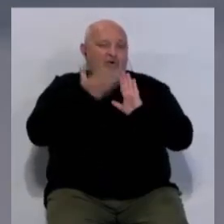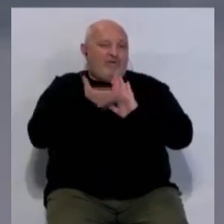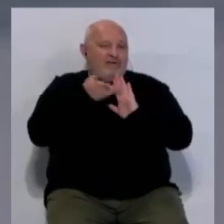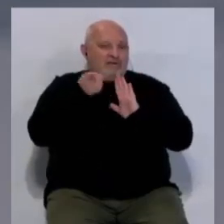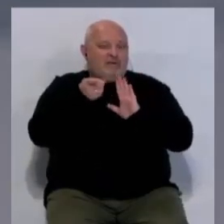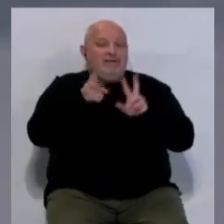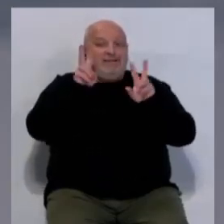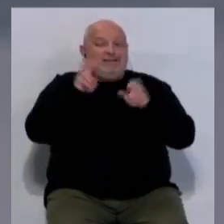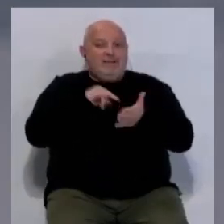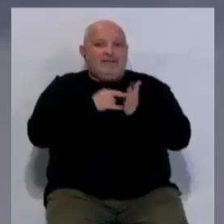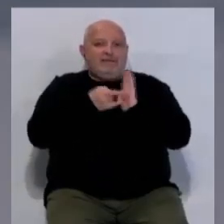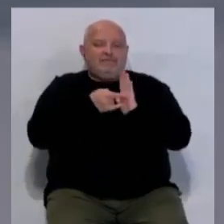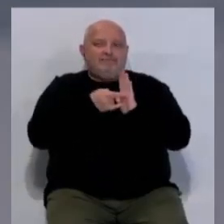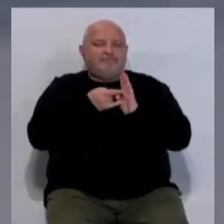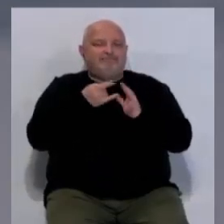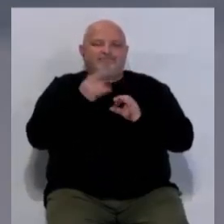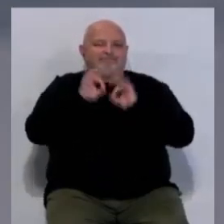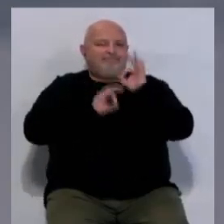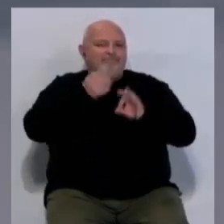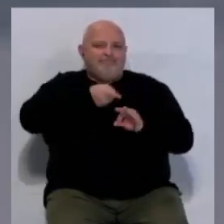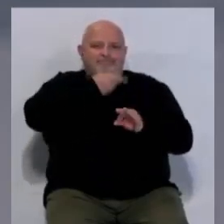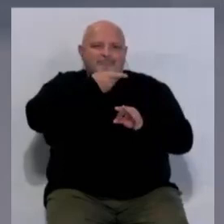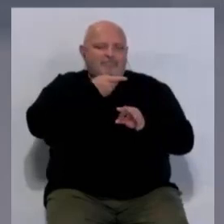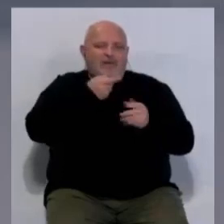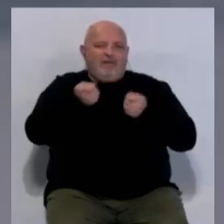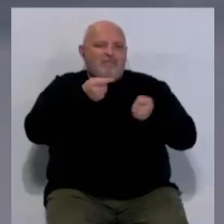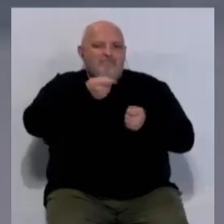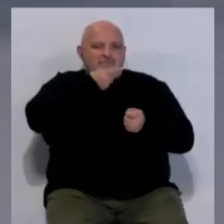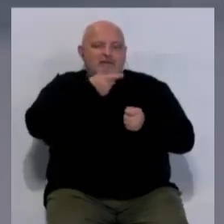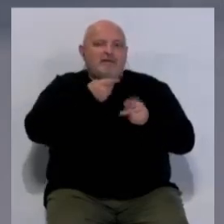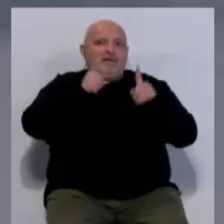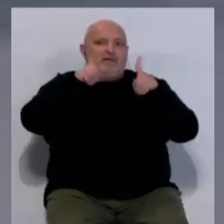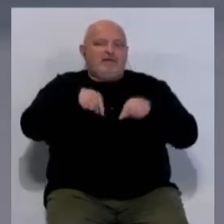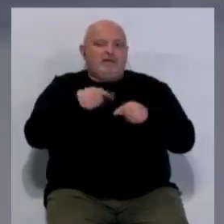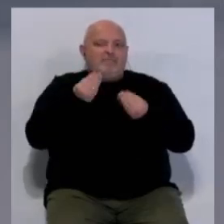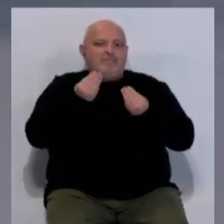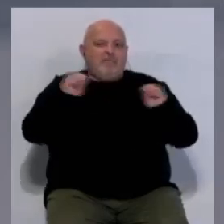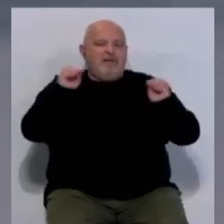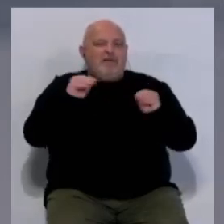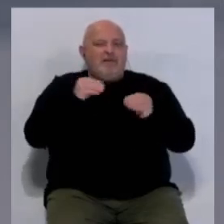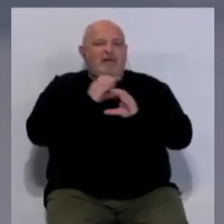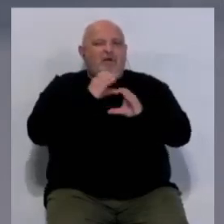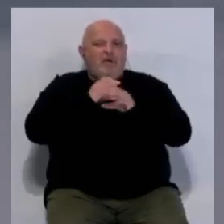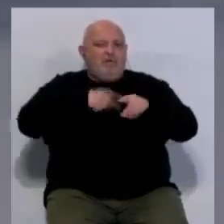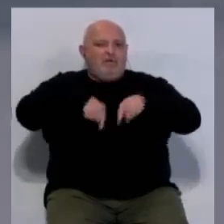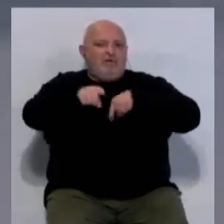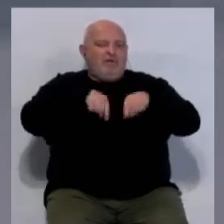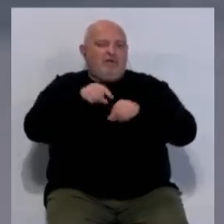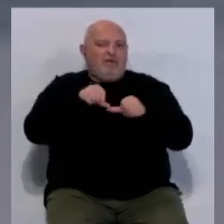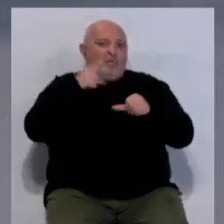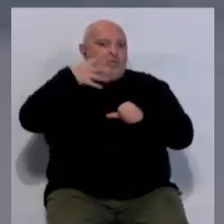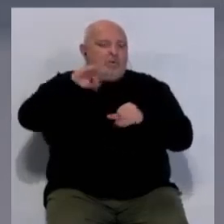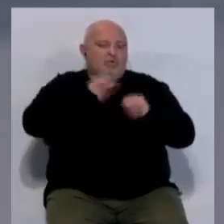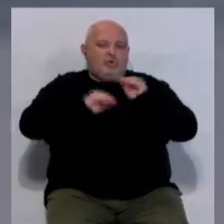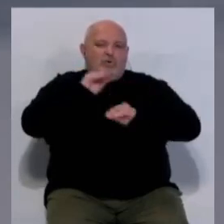expresado que este plan está desorganizado, descoordinado y ha pedido un refuerzo del transporte público como única manera